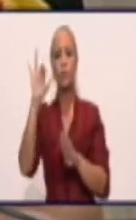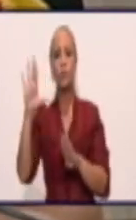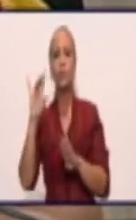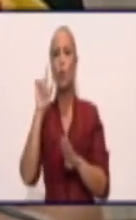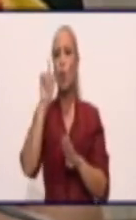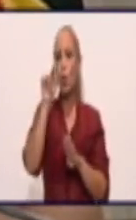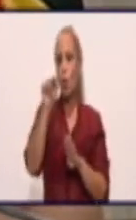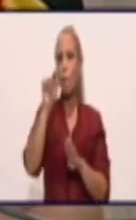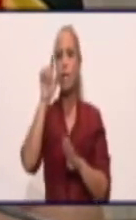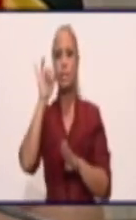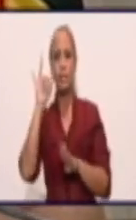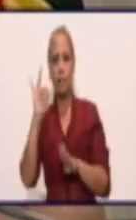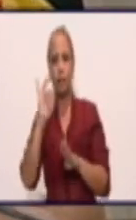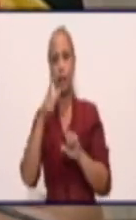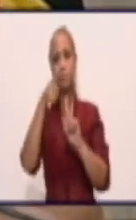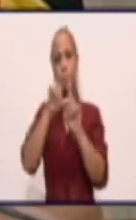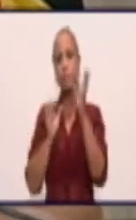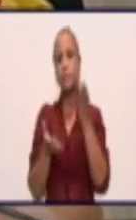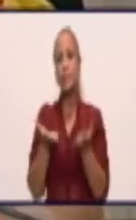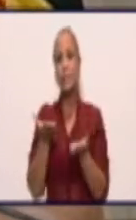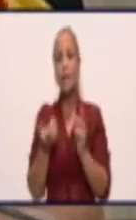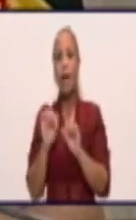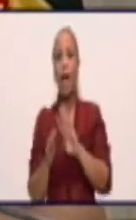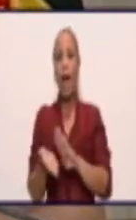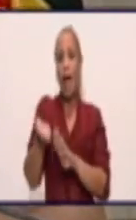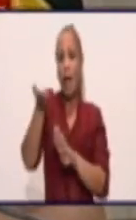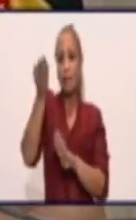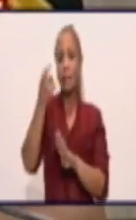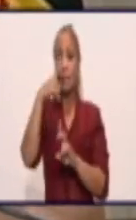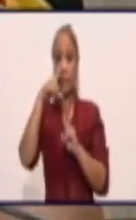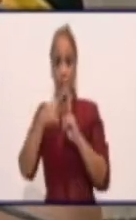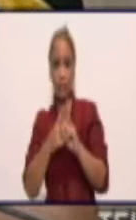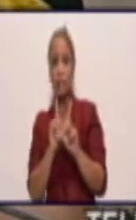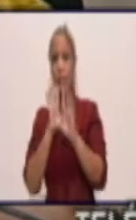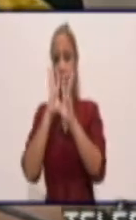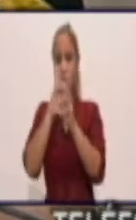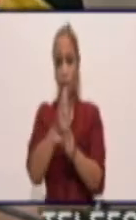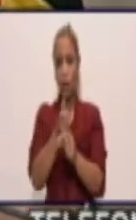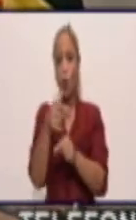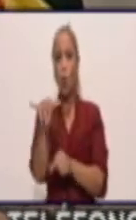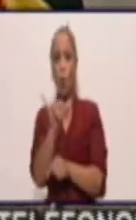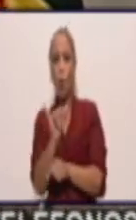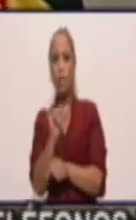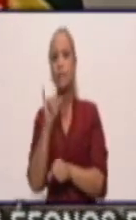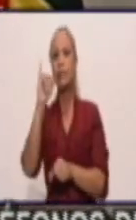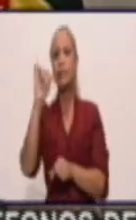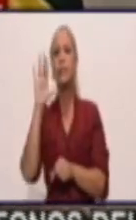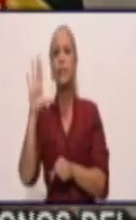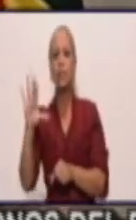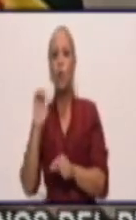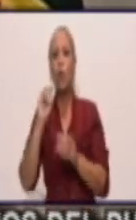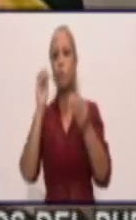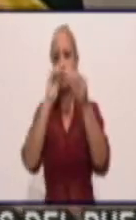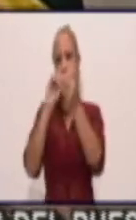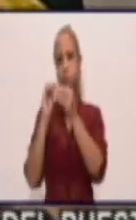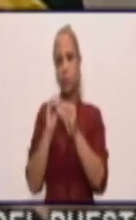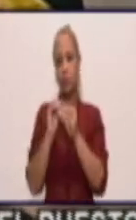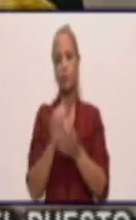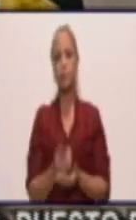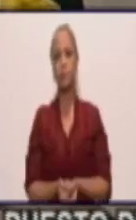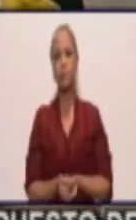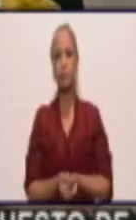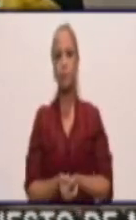Esas son las tasas más altas. Y Niquero, que ha reportado 75 casos y una tasa de 179.